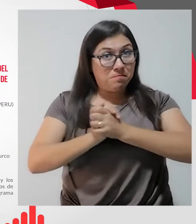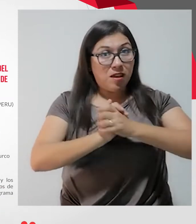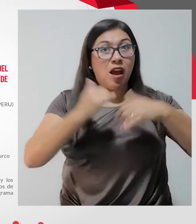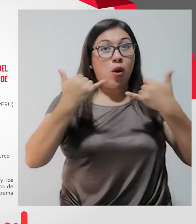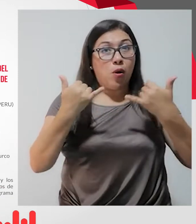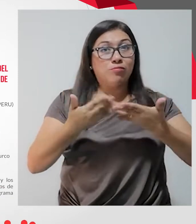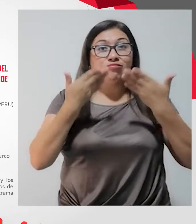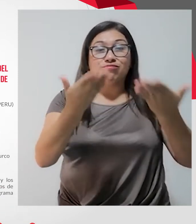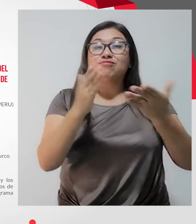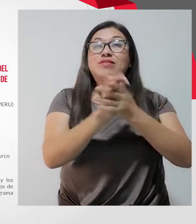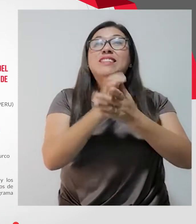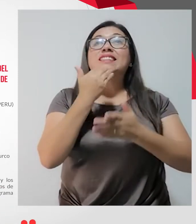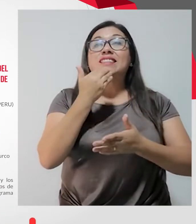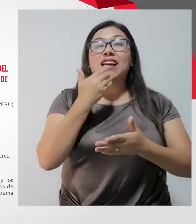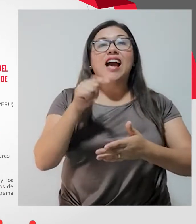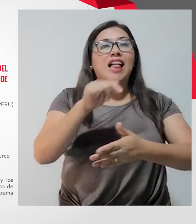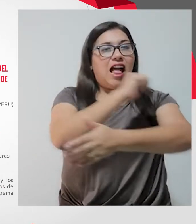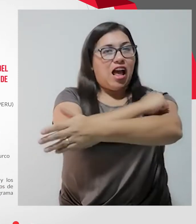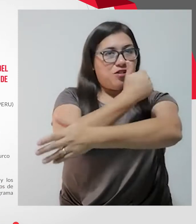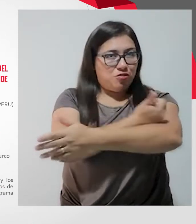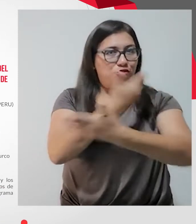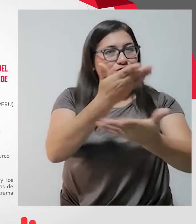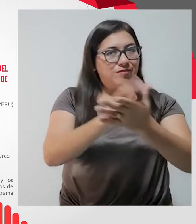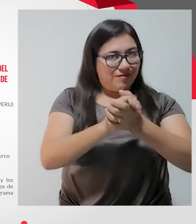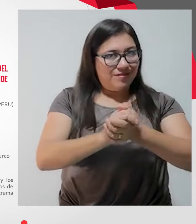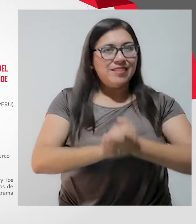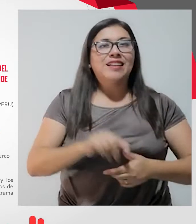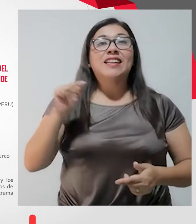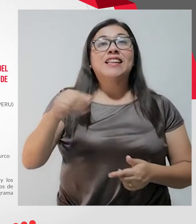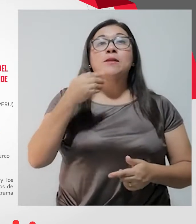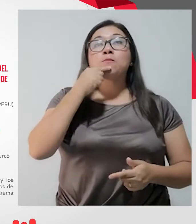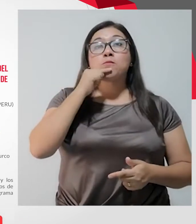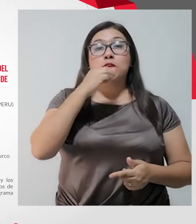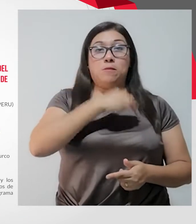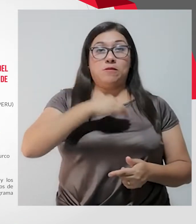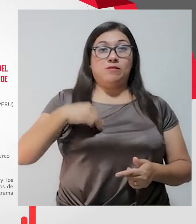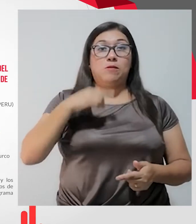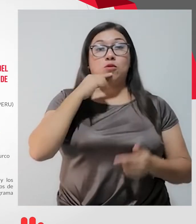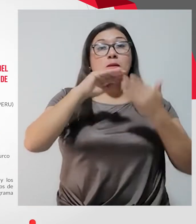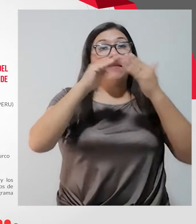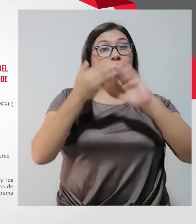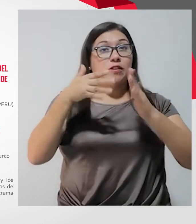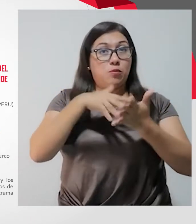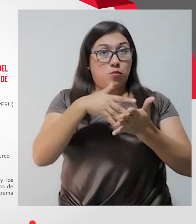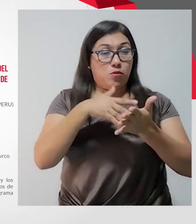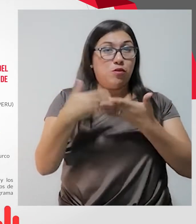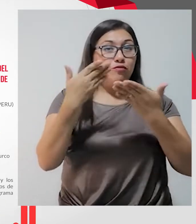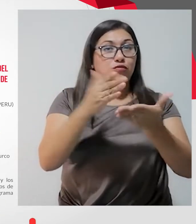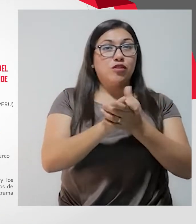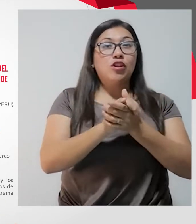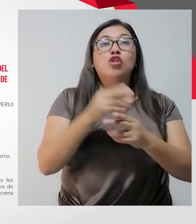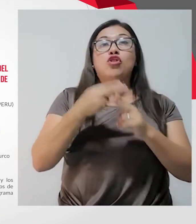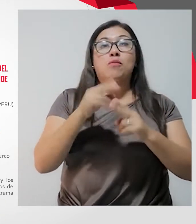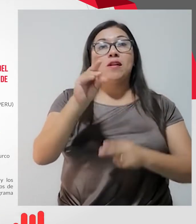les hacemos llegar el saludo de nuestras autoridades, de nuestra ministra de la Mujer y Poblaciones Vulnerables,